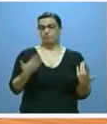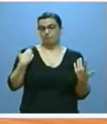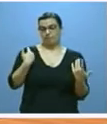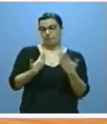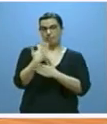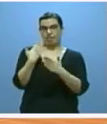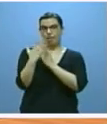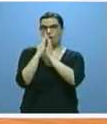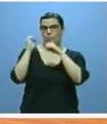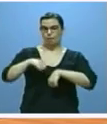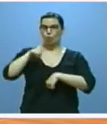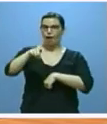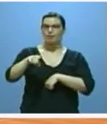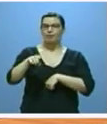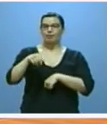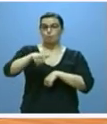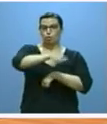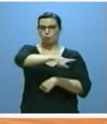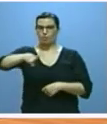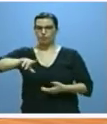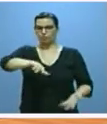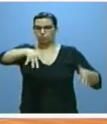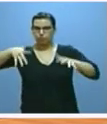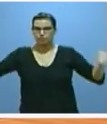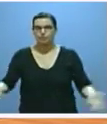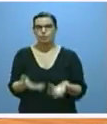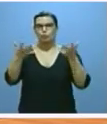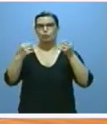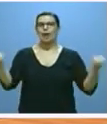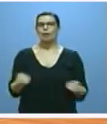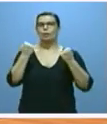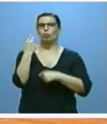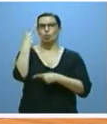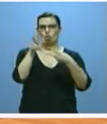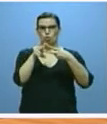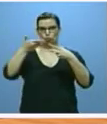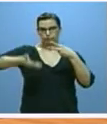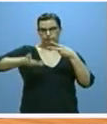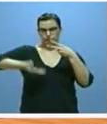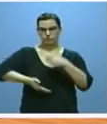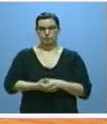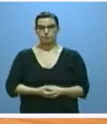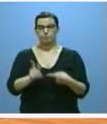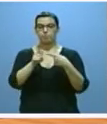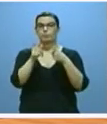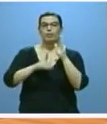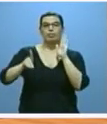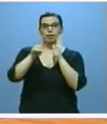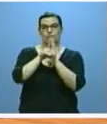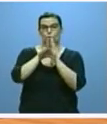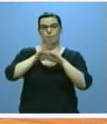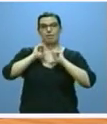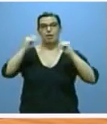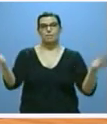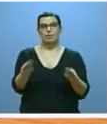solo unos días en cuyo marco en los próximos meses vamos a impulsar dos actuaciones novedosas. un decreto que mejorará la